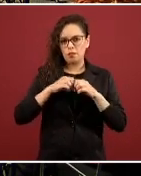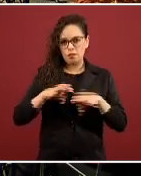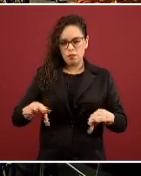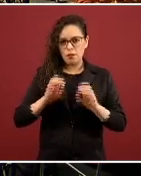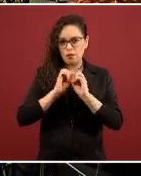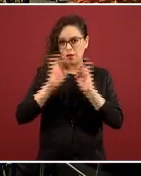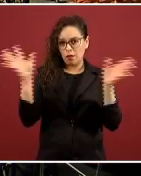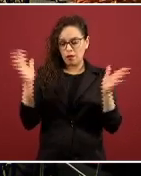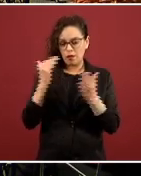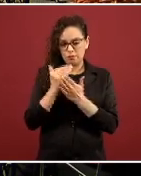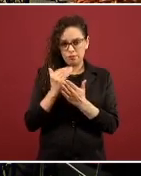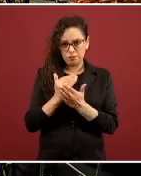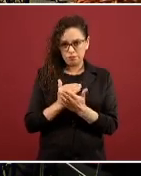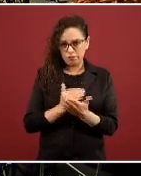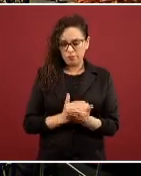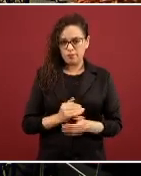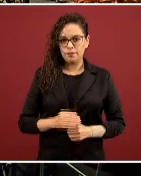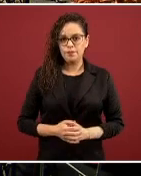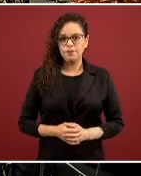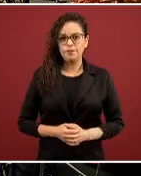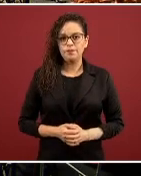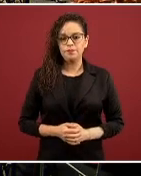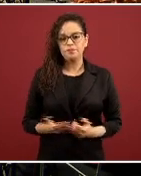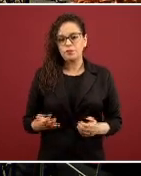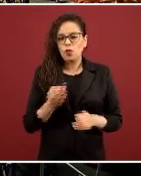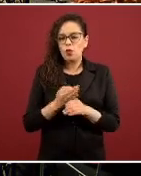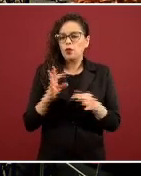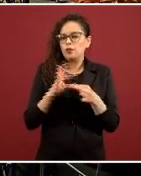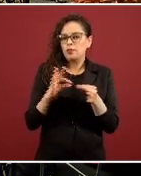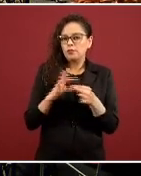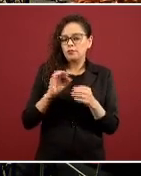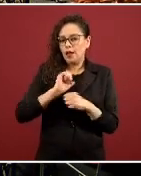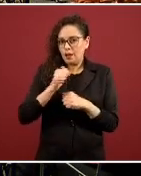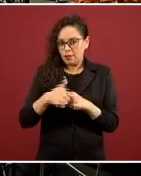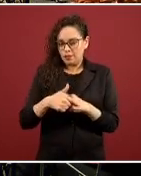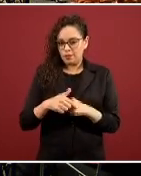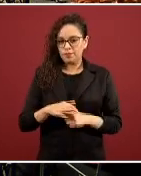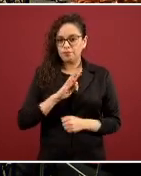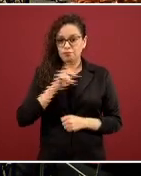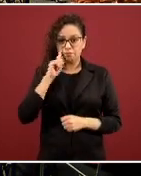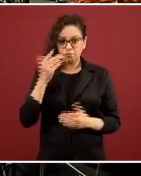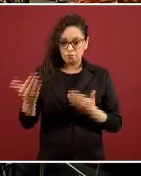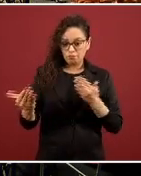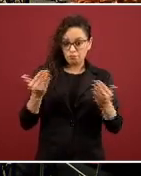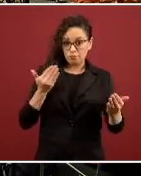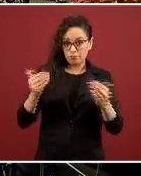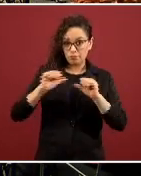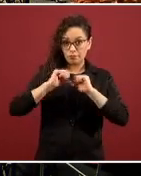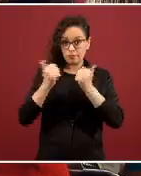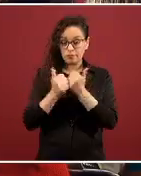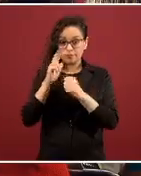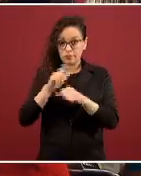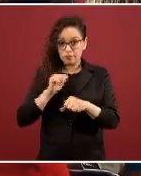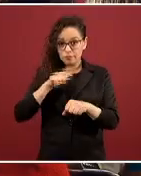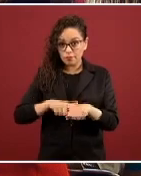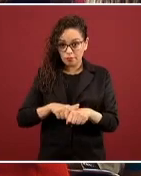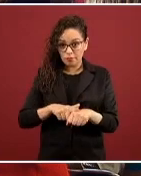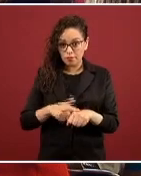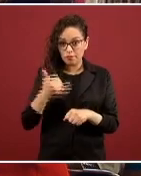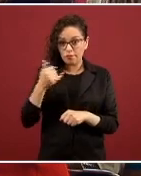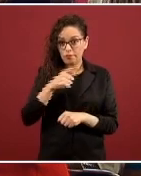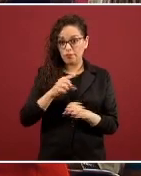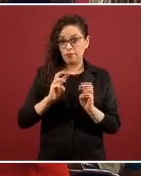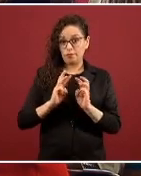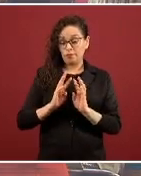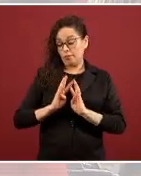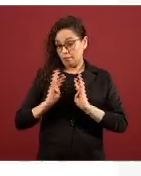del consorcio. Pero para darles una idea, si comparamos ahorita la Asociación Nacional y el consorcio, estamos realmente